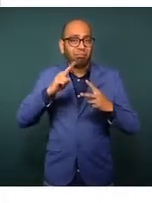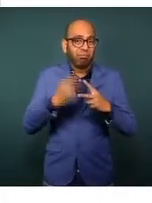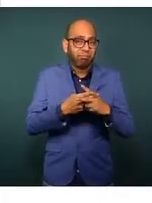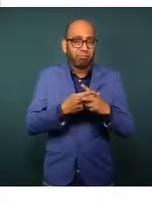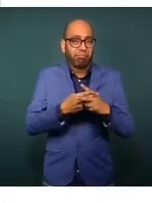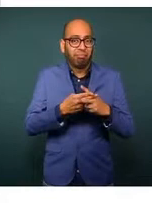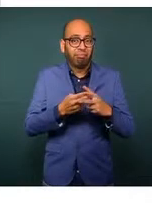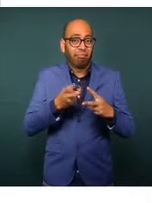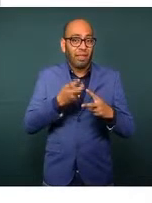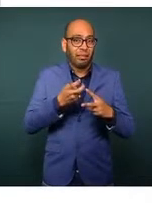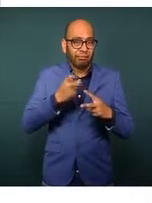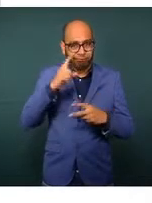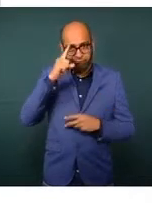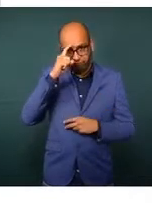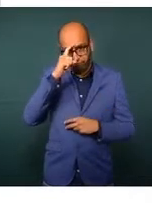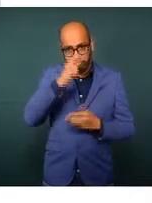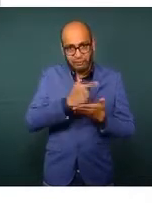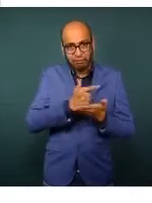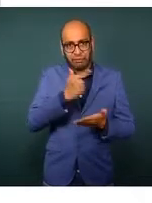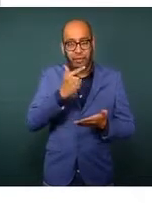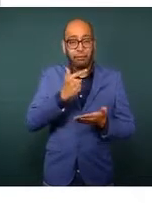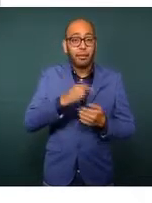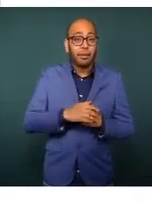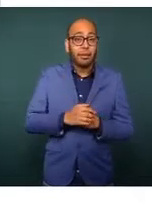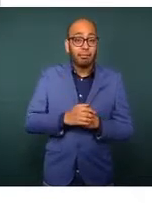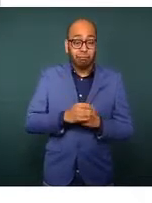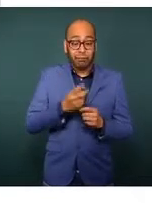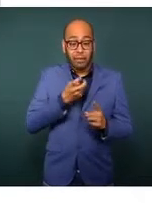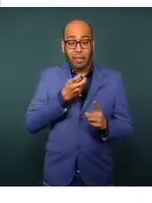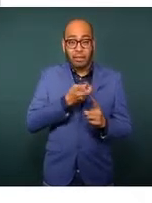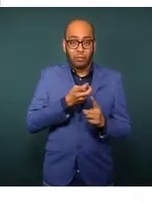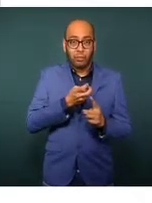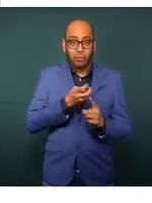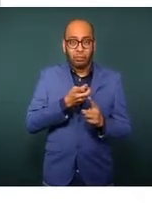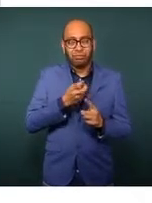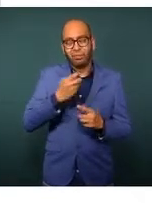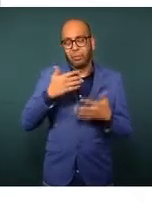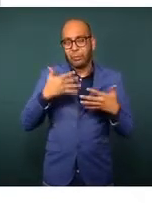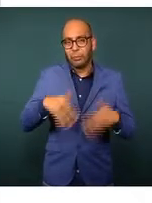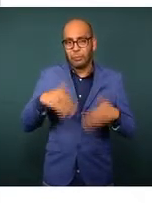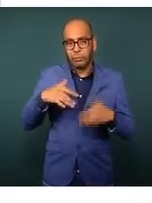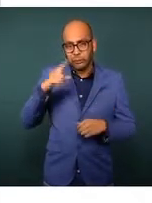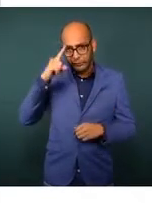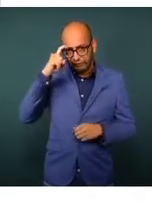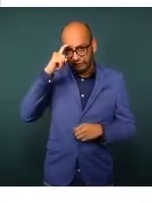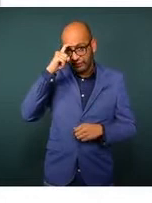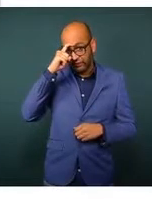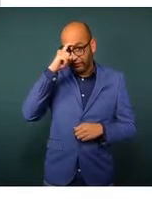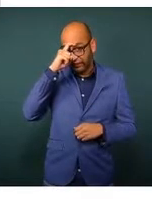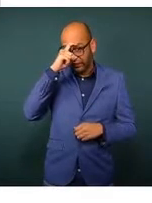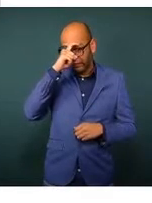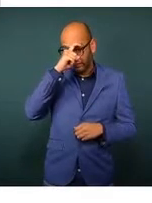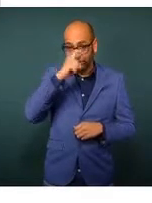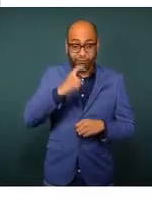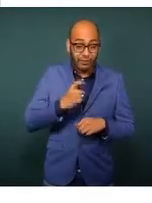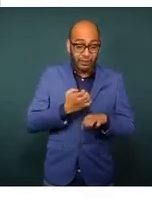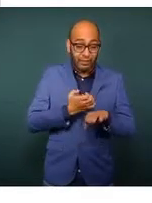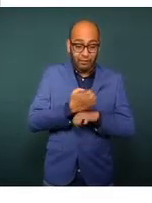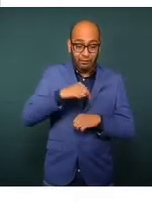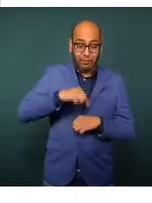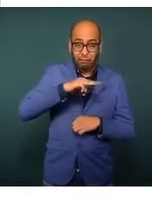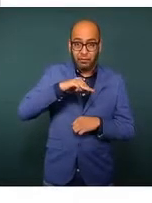Hay que reconocer que en este rubro ha sido muy difícil para el Estado.